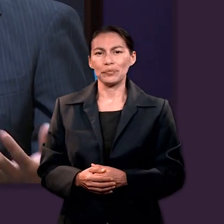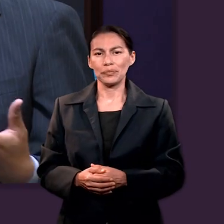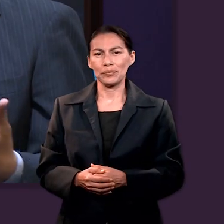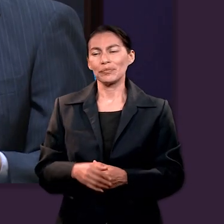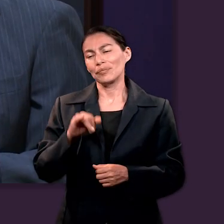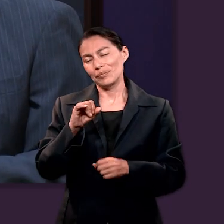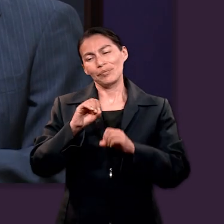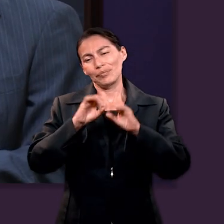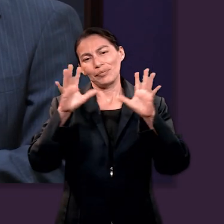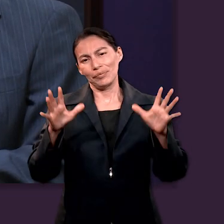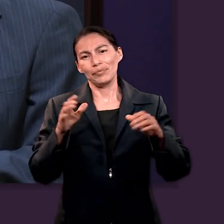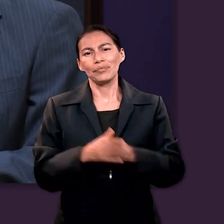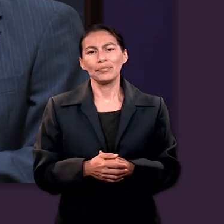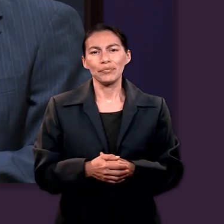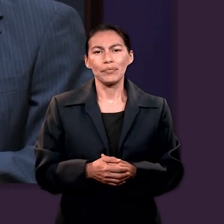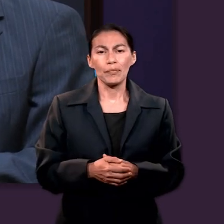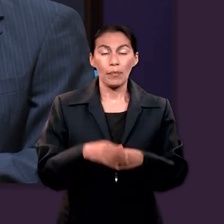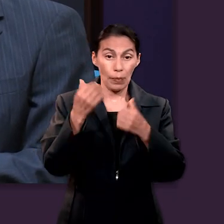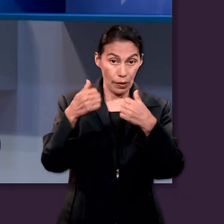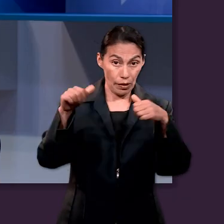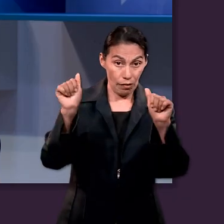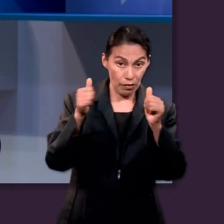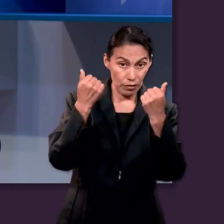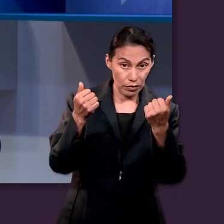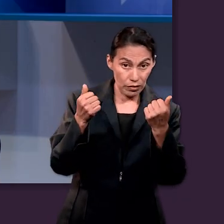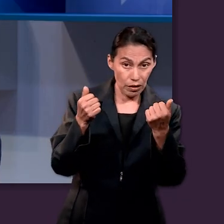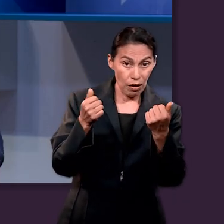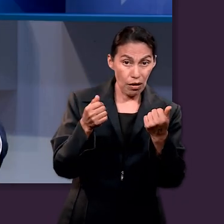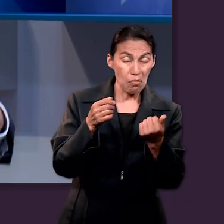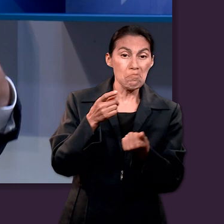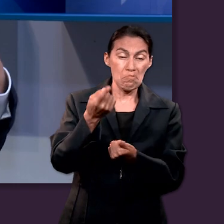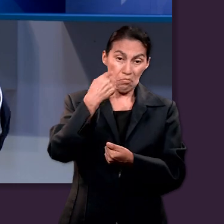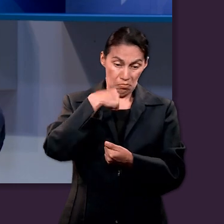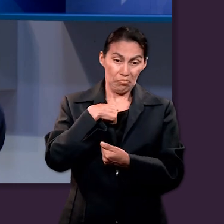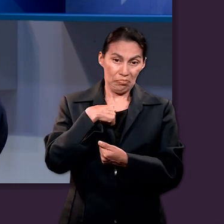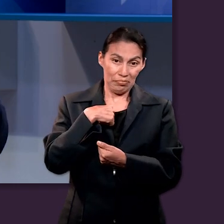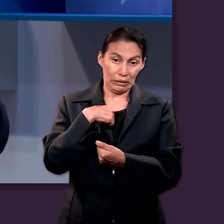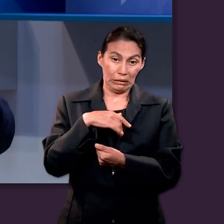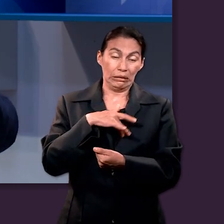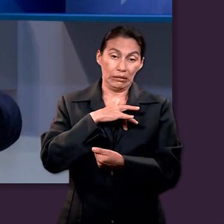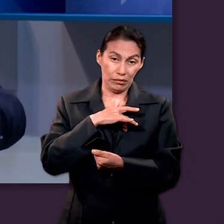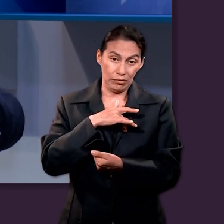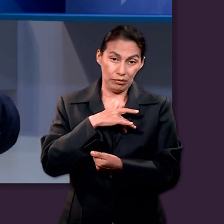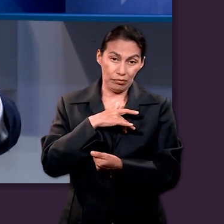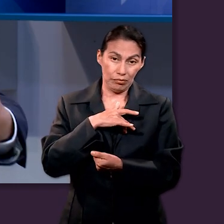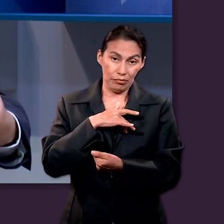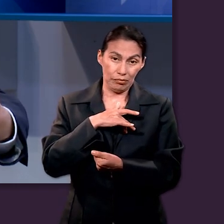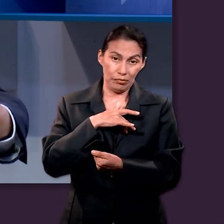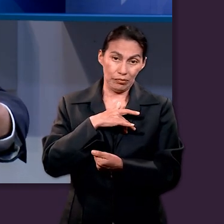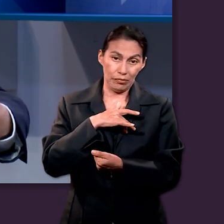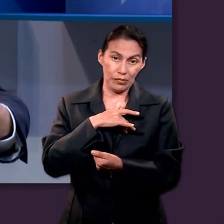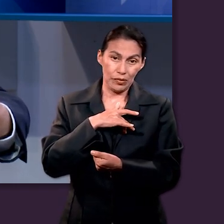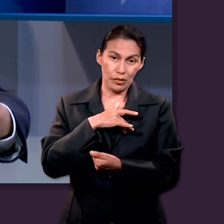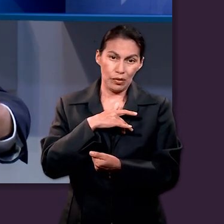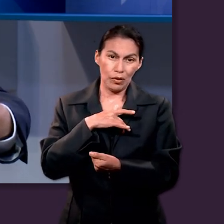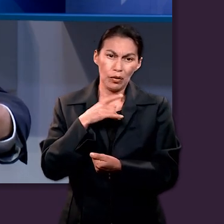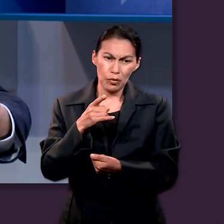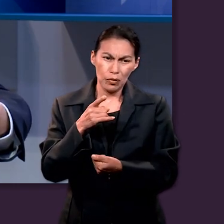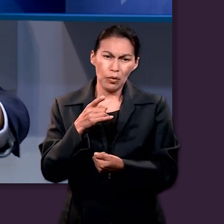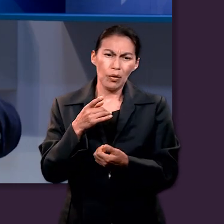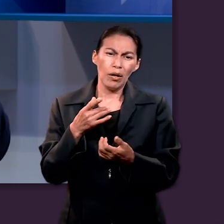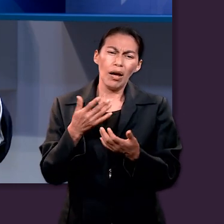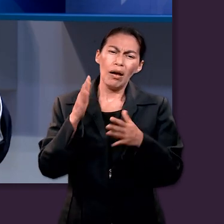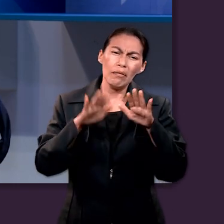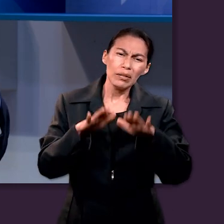Eso nos ayuda bastante. Sí, entonces la alabanza puede ser tanto experimentada a nivel personal, ¿verdad? Cuando